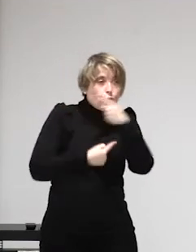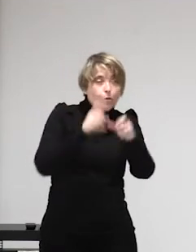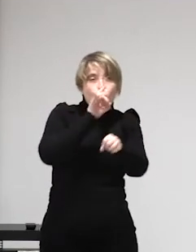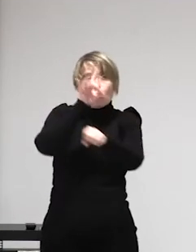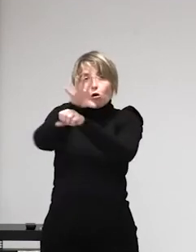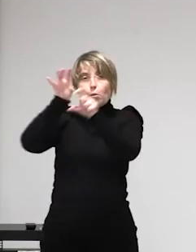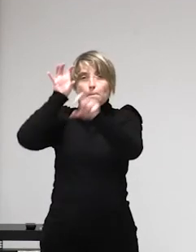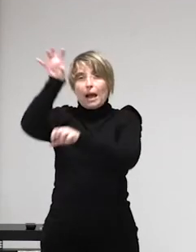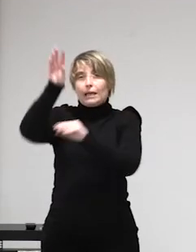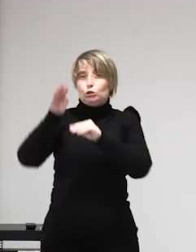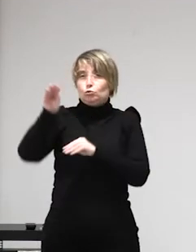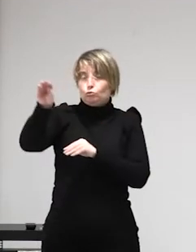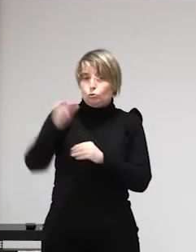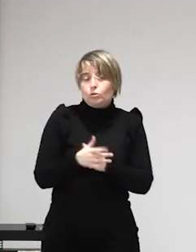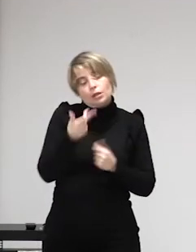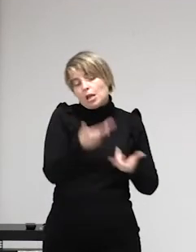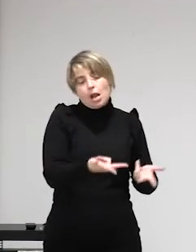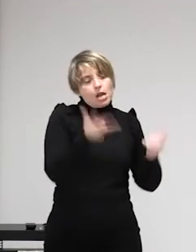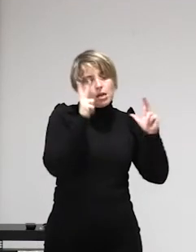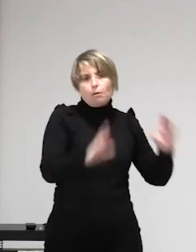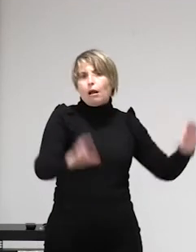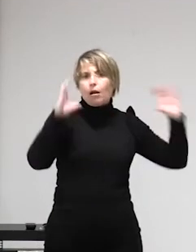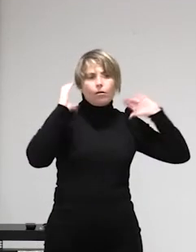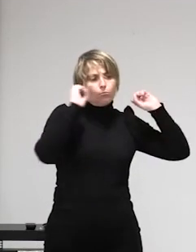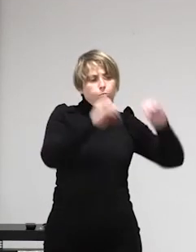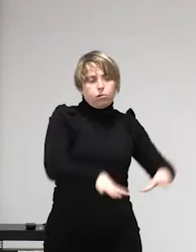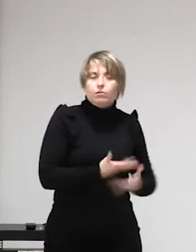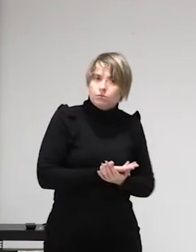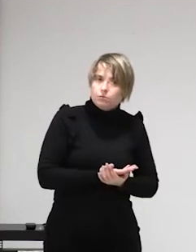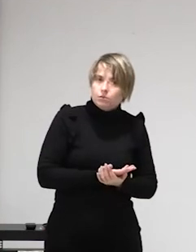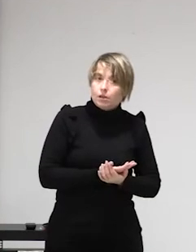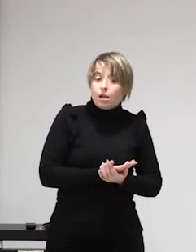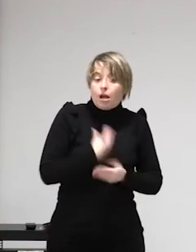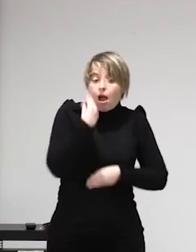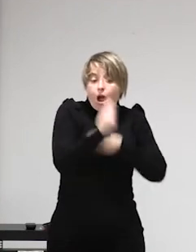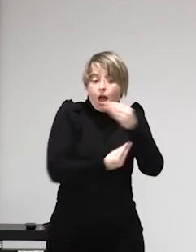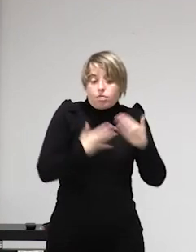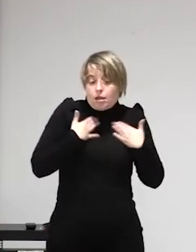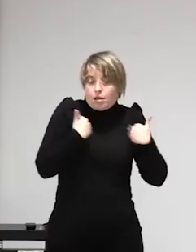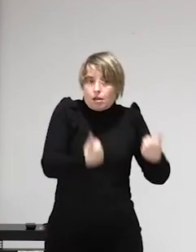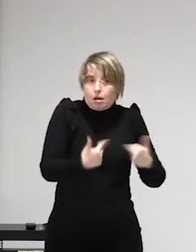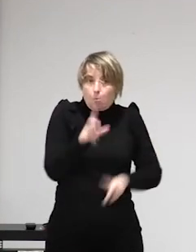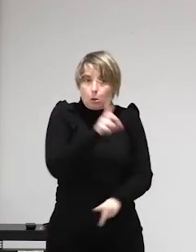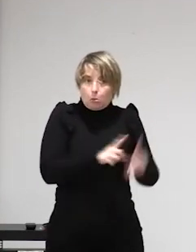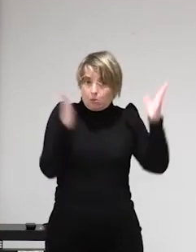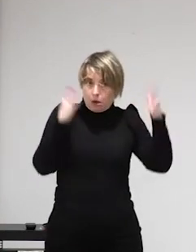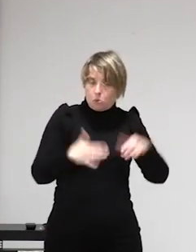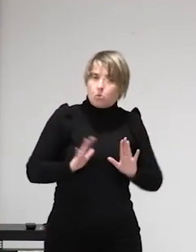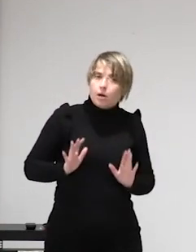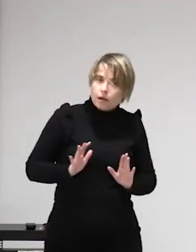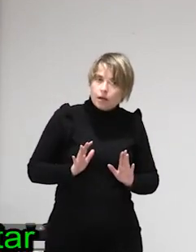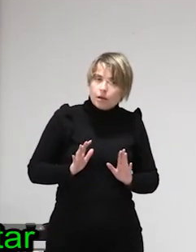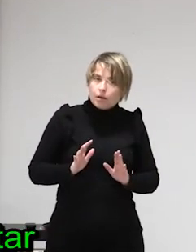el estado ha tenido medios y ha tenido tiempo suficiente como para disminuir a las mujeres que trabajan en